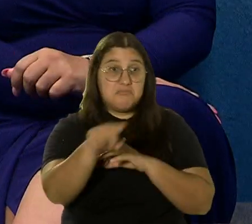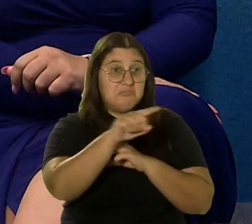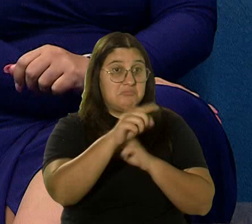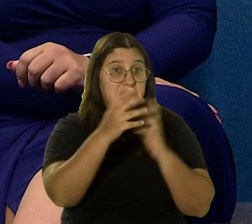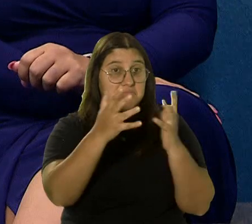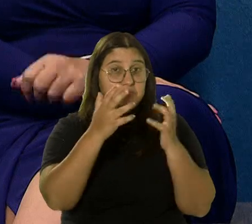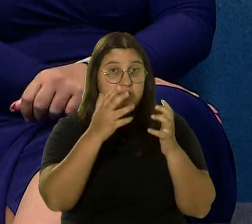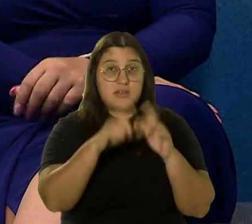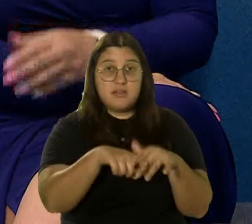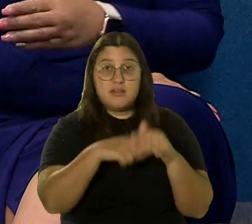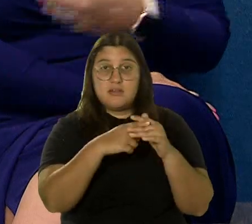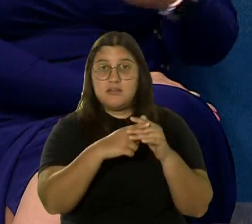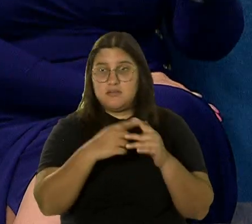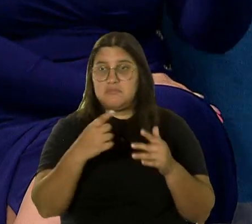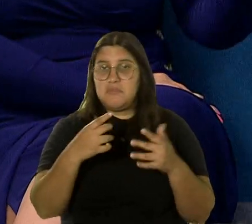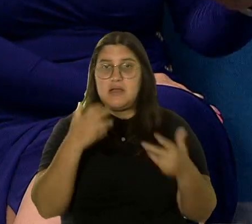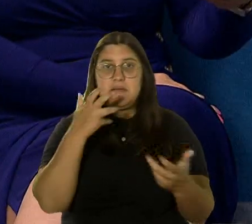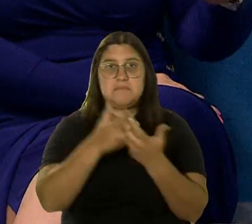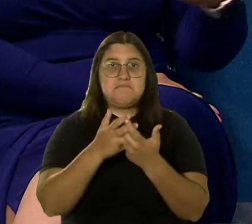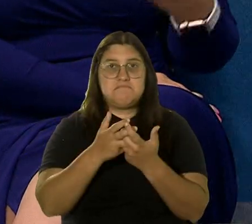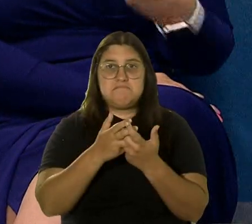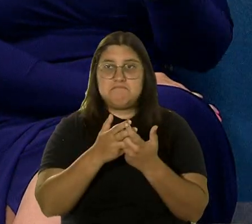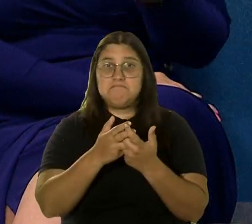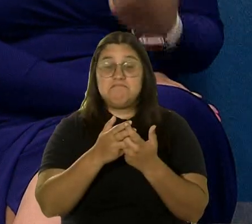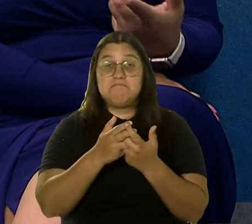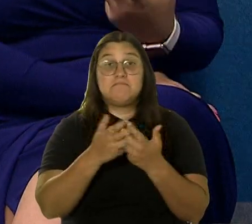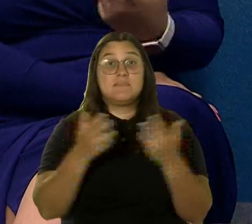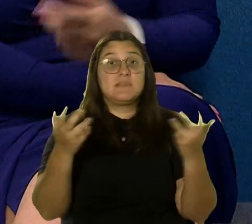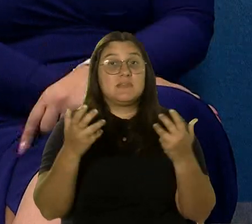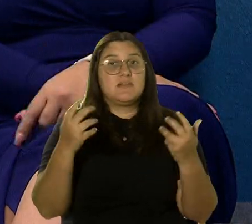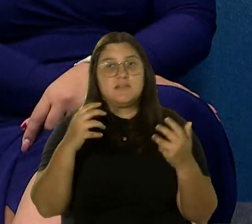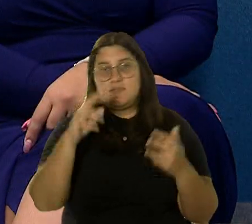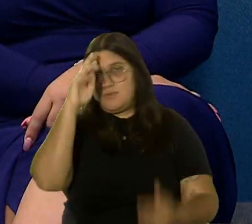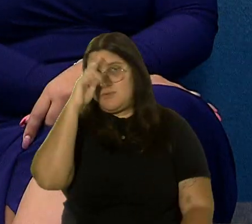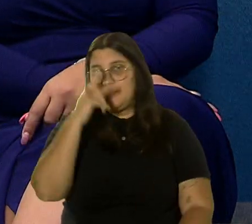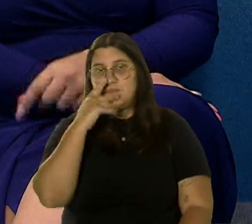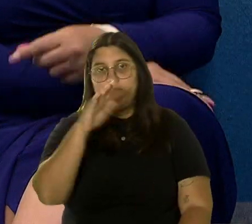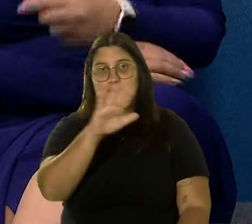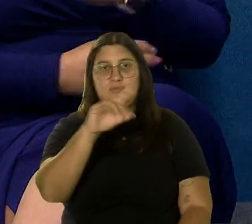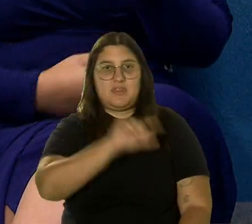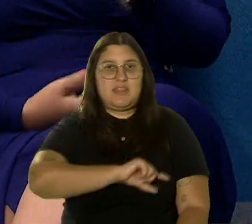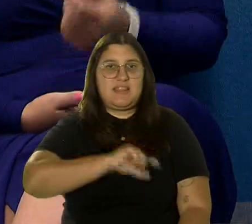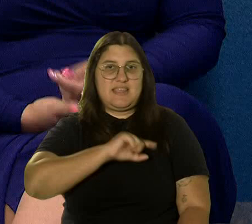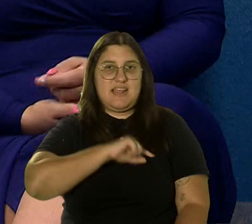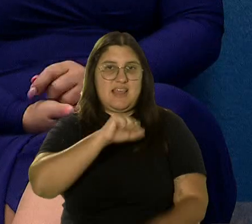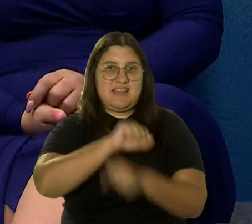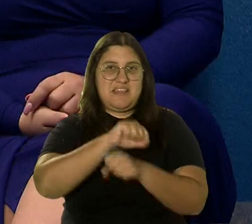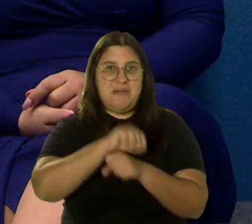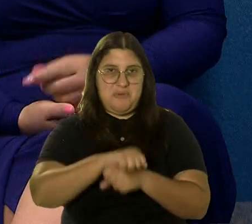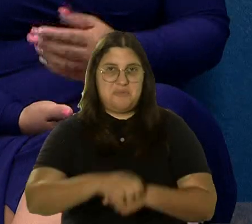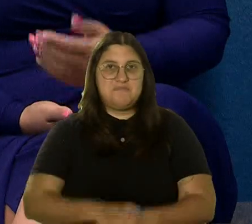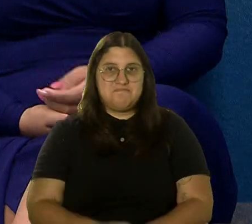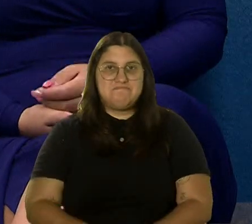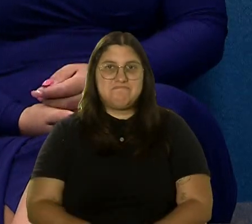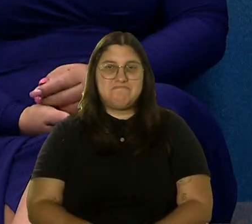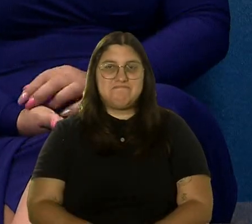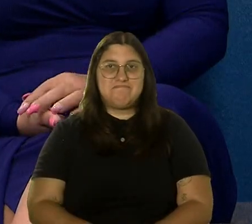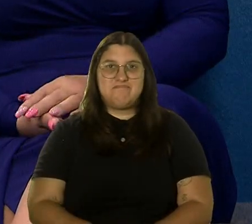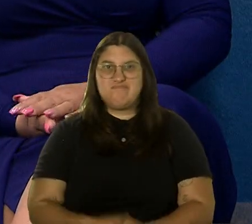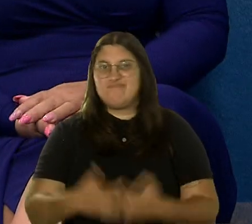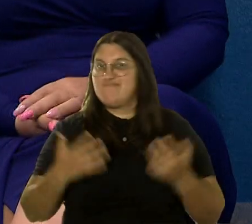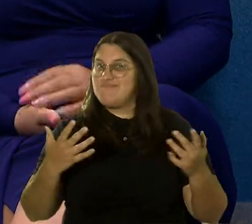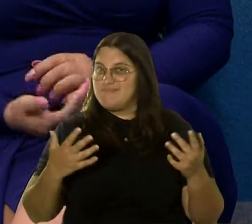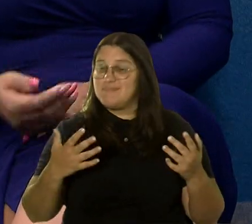estar en lo que es el matchmaking o ese pareo directo, conozca su calidad de trabajo, conozca qué es lo que hace. Porque precisamente